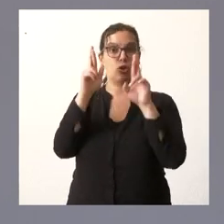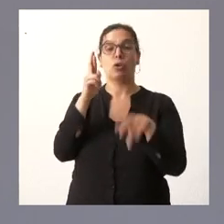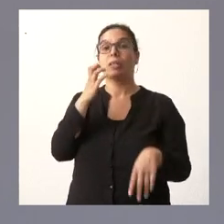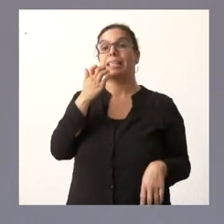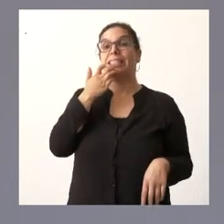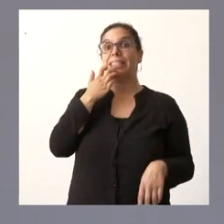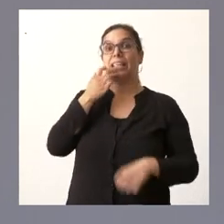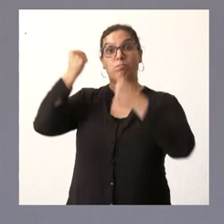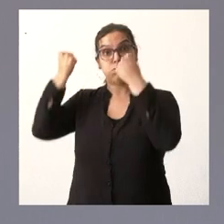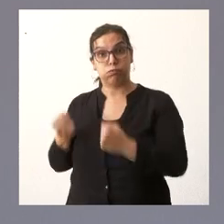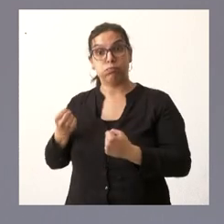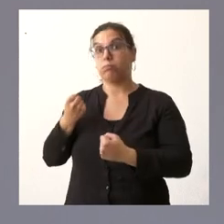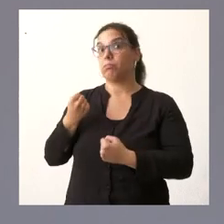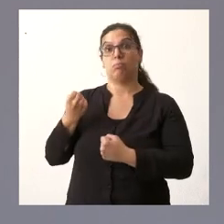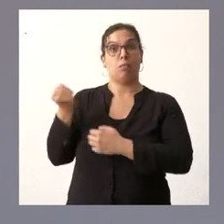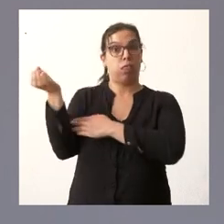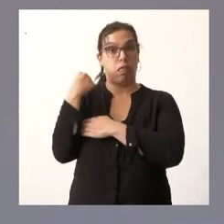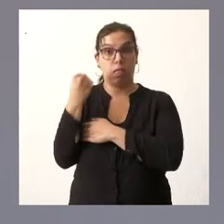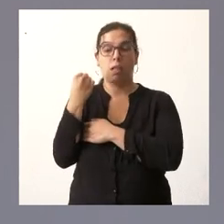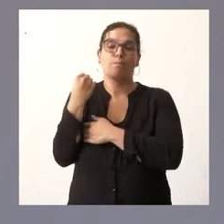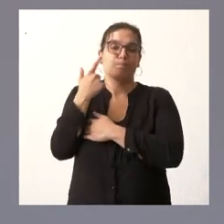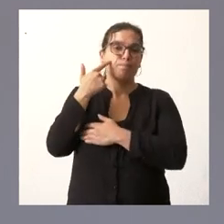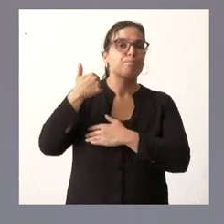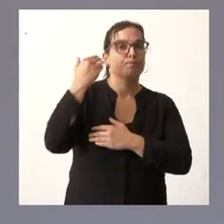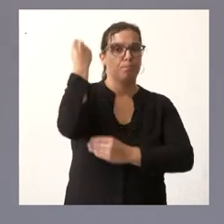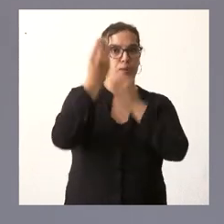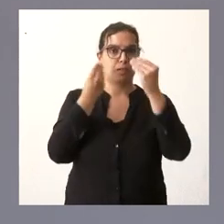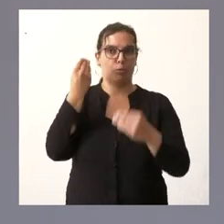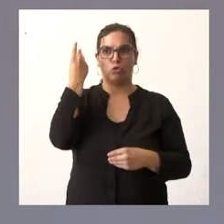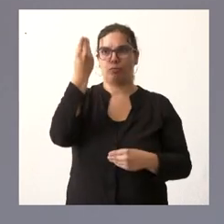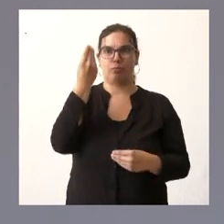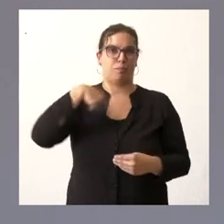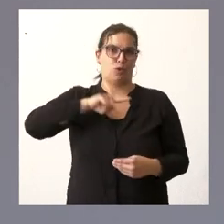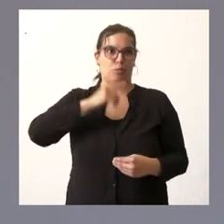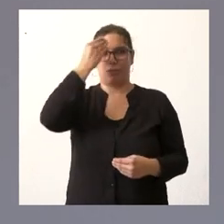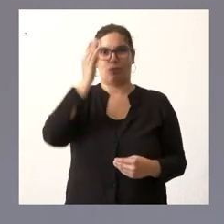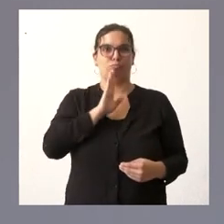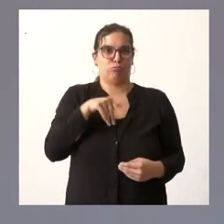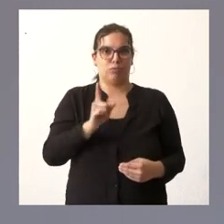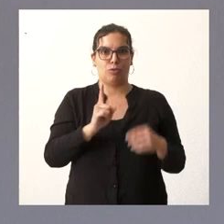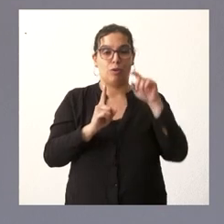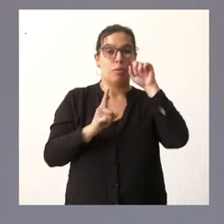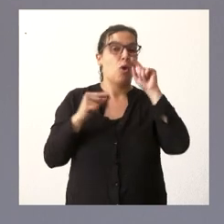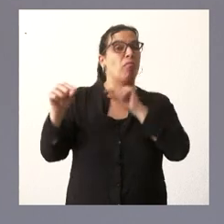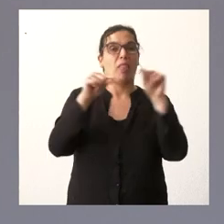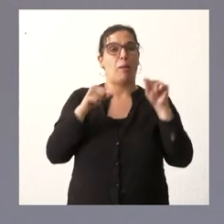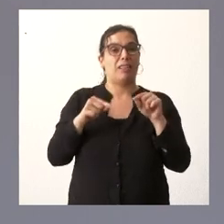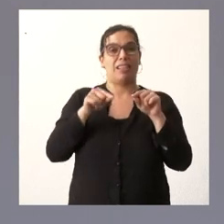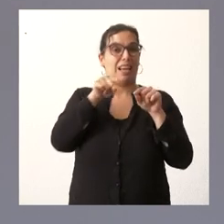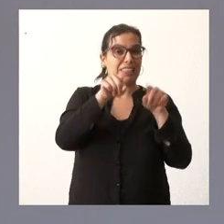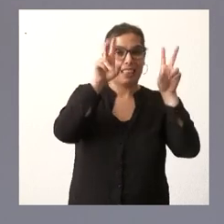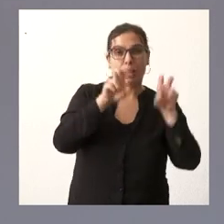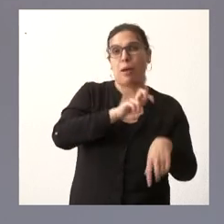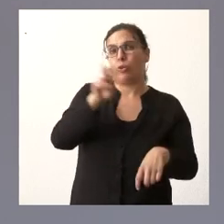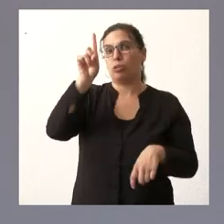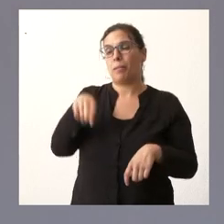gobierno incidiera en ello no nos parece oportuno que esto se produzca pero también es un debate igual que ocurre con el tema de los